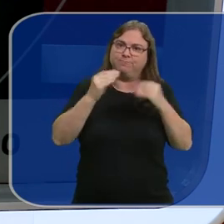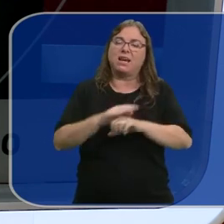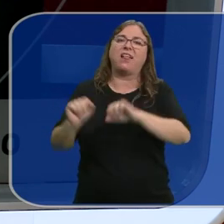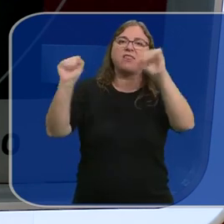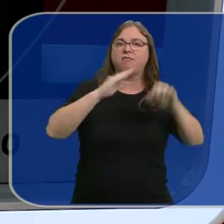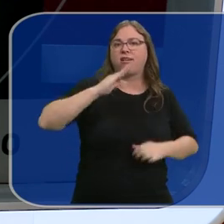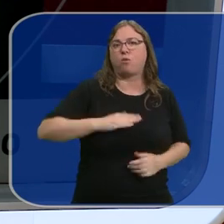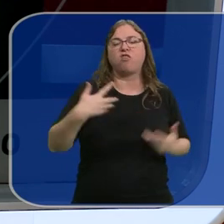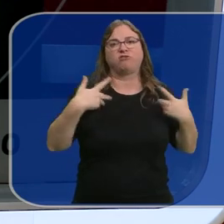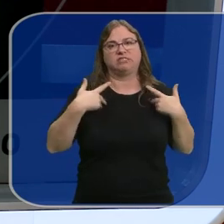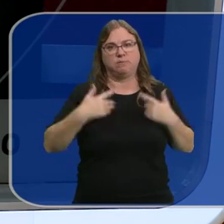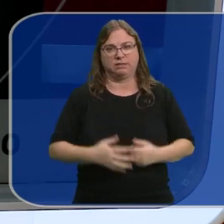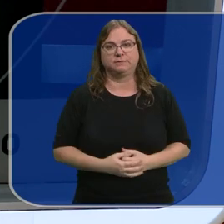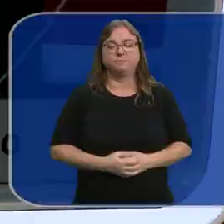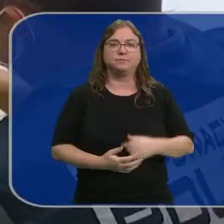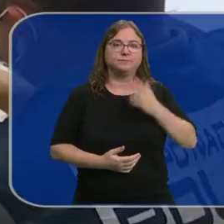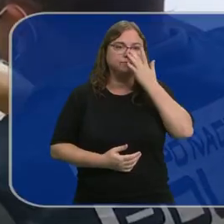defender adecuadamente a las víctimas.